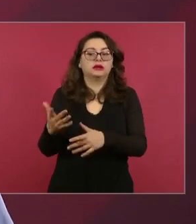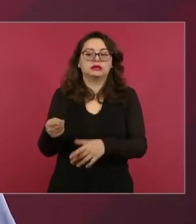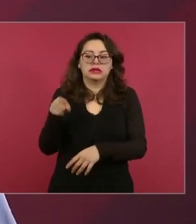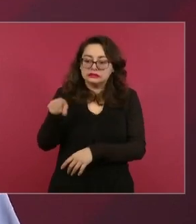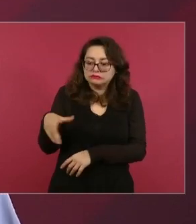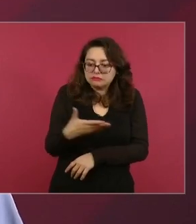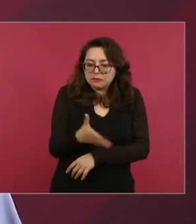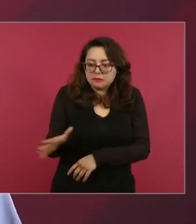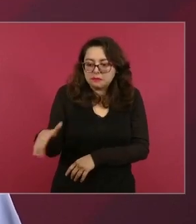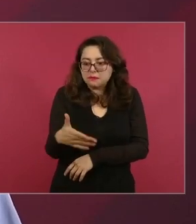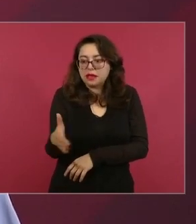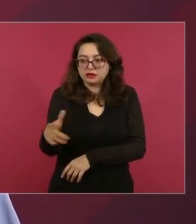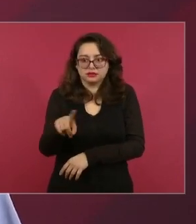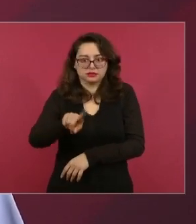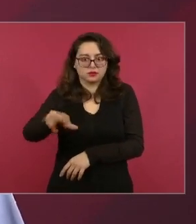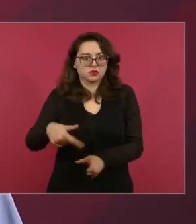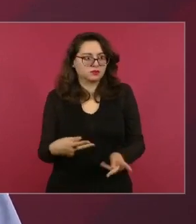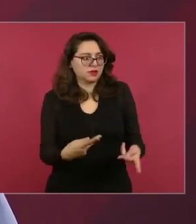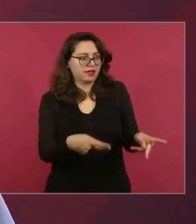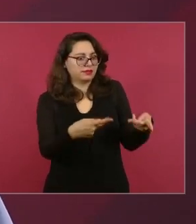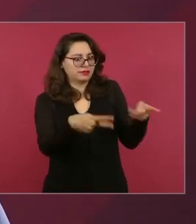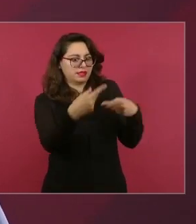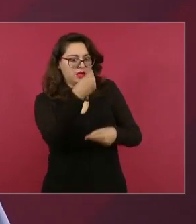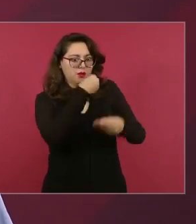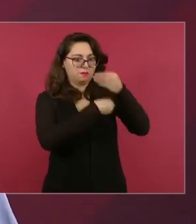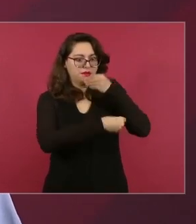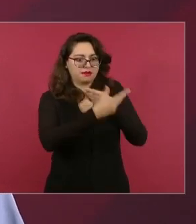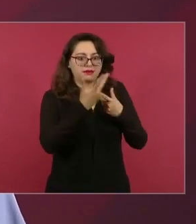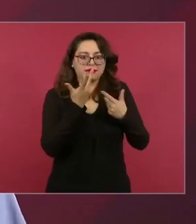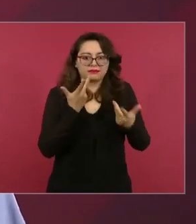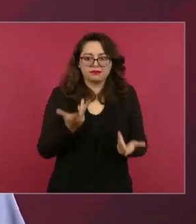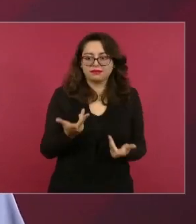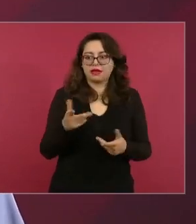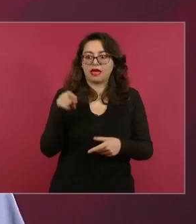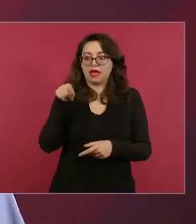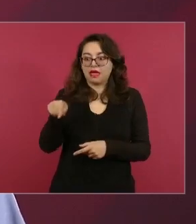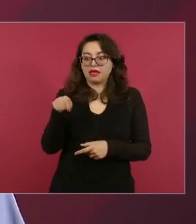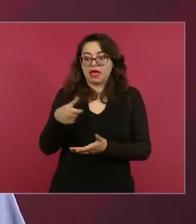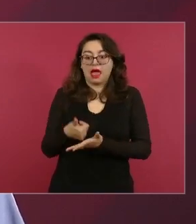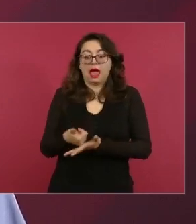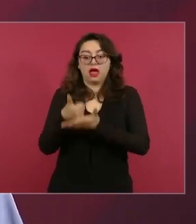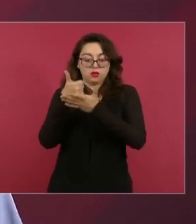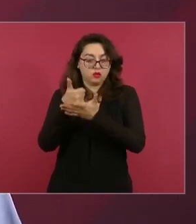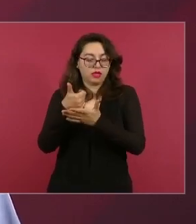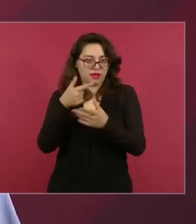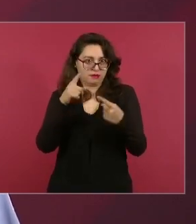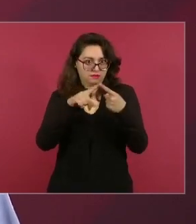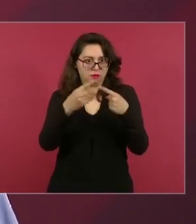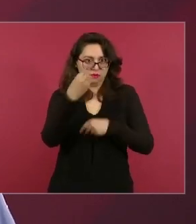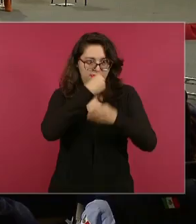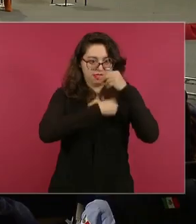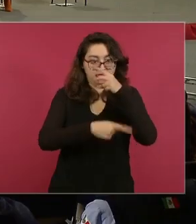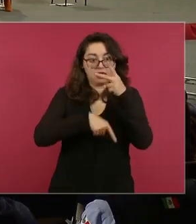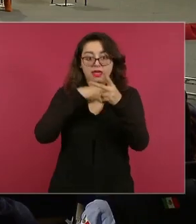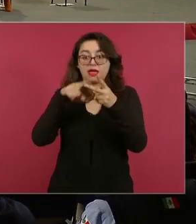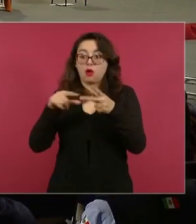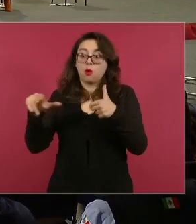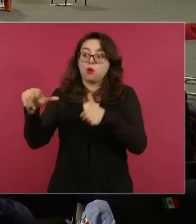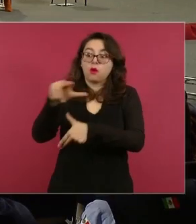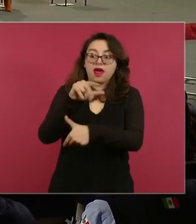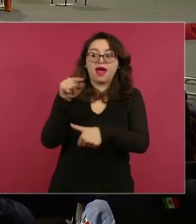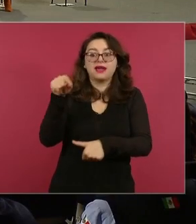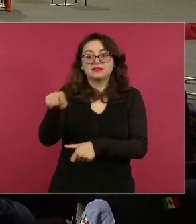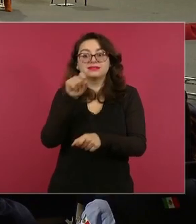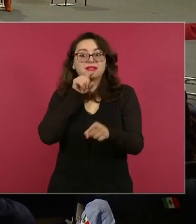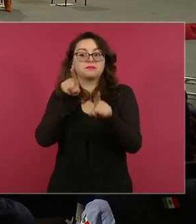pesquería, también se reproducen estos manglares y son la mejor protección ante huracanes, tornados y efectos meteorológicos. En